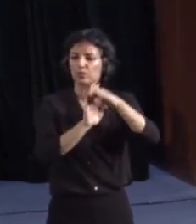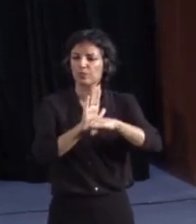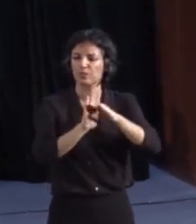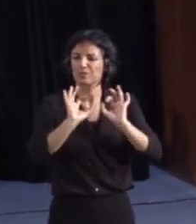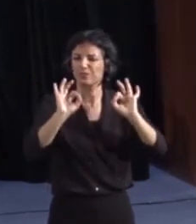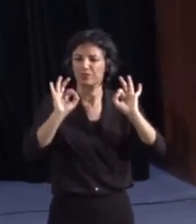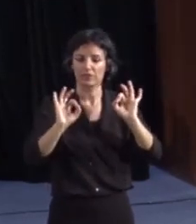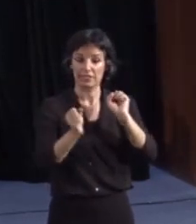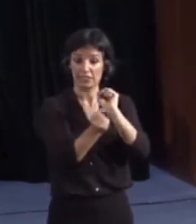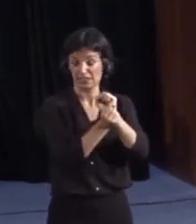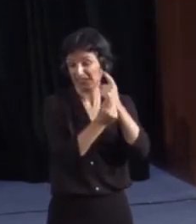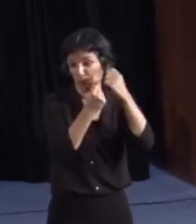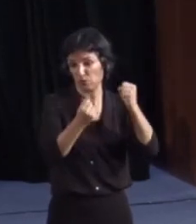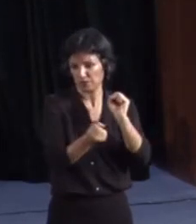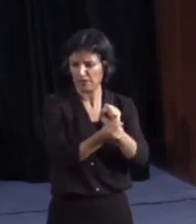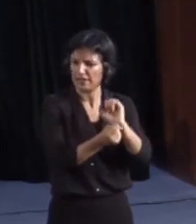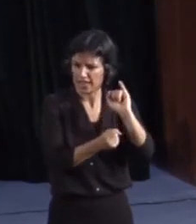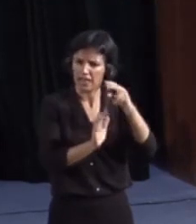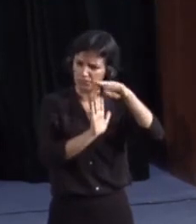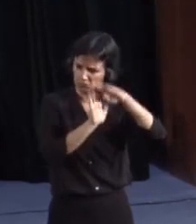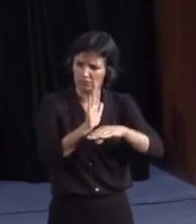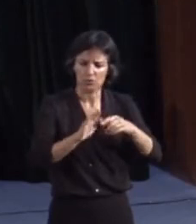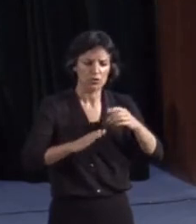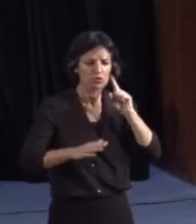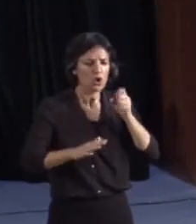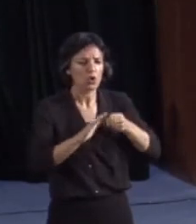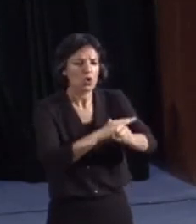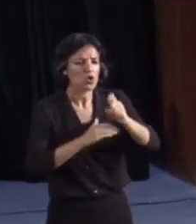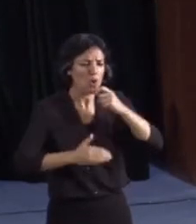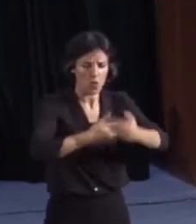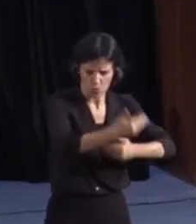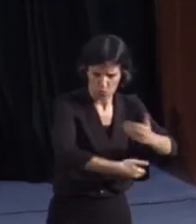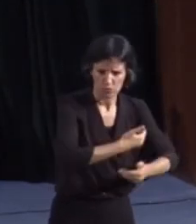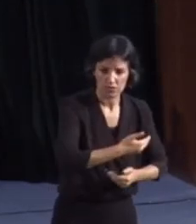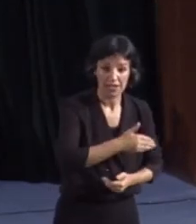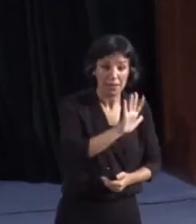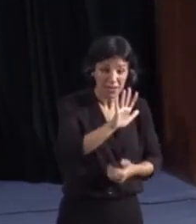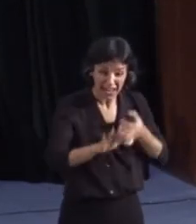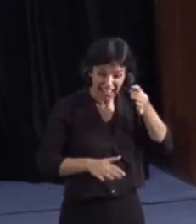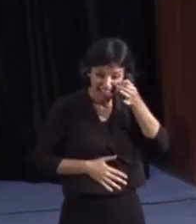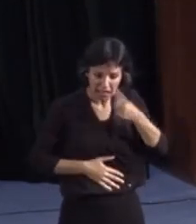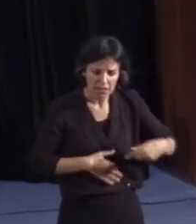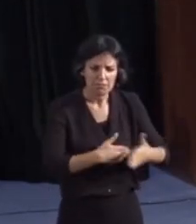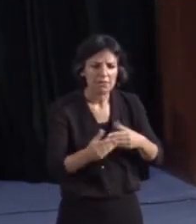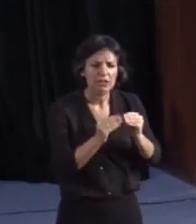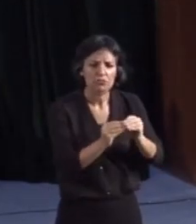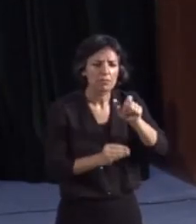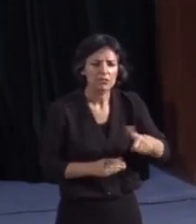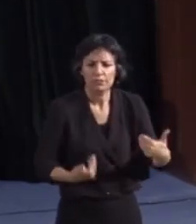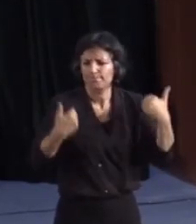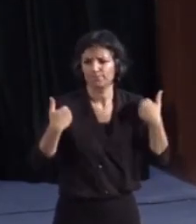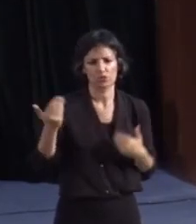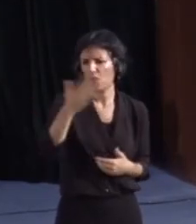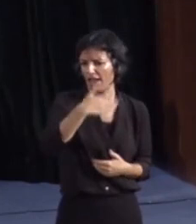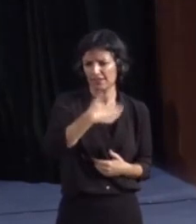instituciones penitenciarias, pero se ha elaborado por personas sin competencia y, al final,